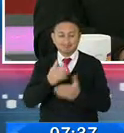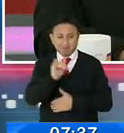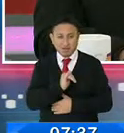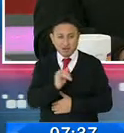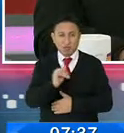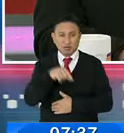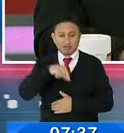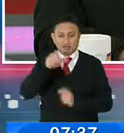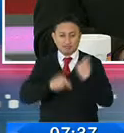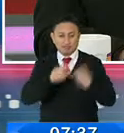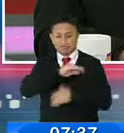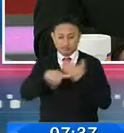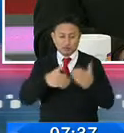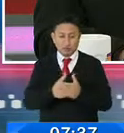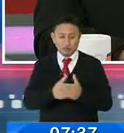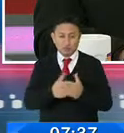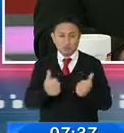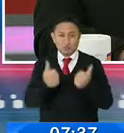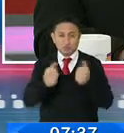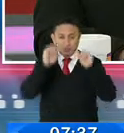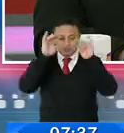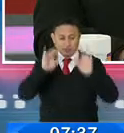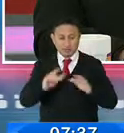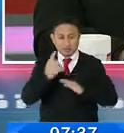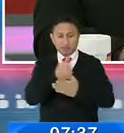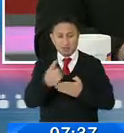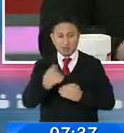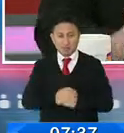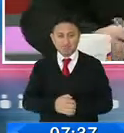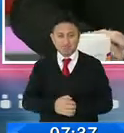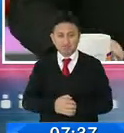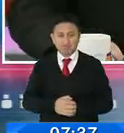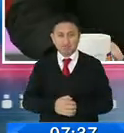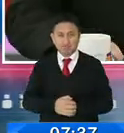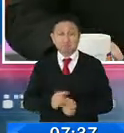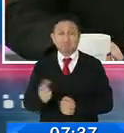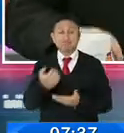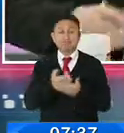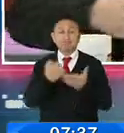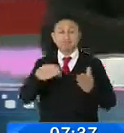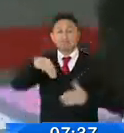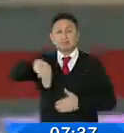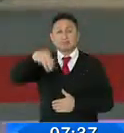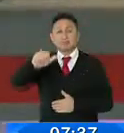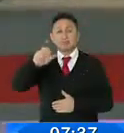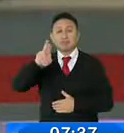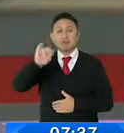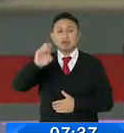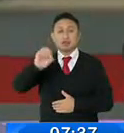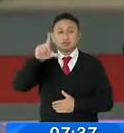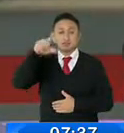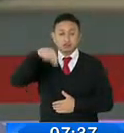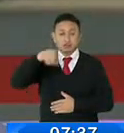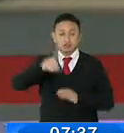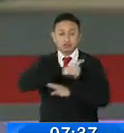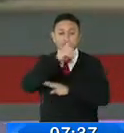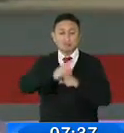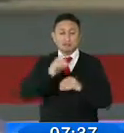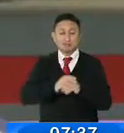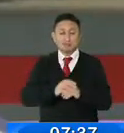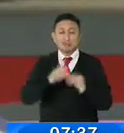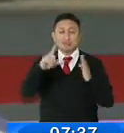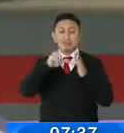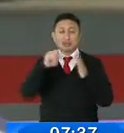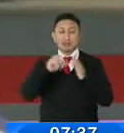para usted y para todos quienes nos escuchan que sea una bendecida semana Propio para usted la economista Marisol Andrade directora del servicio de rentas internas